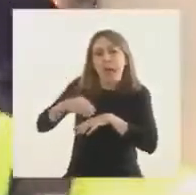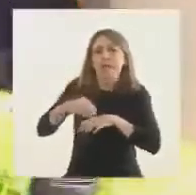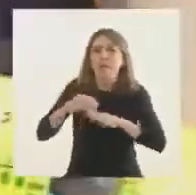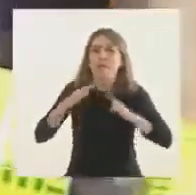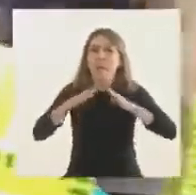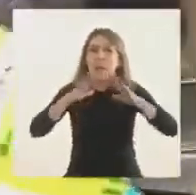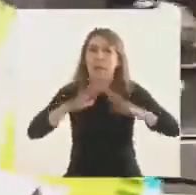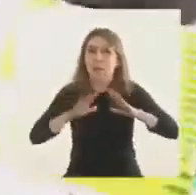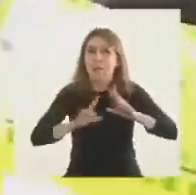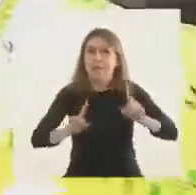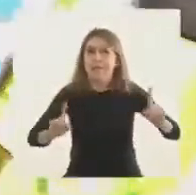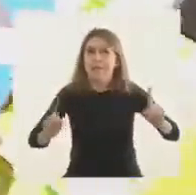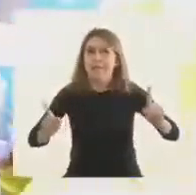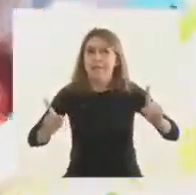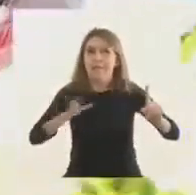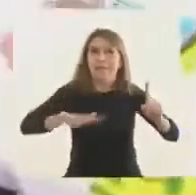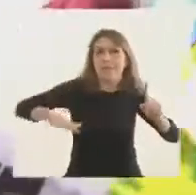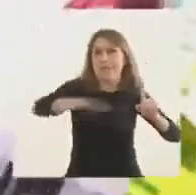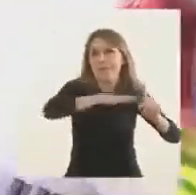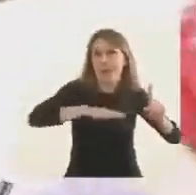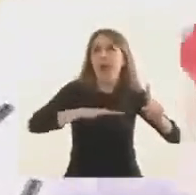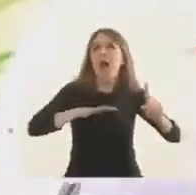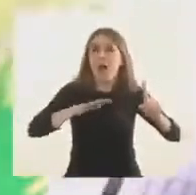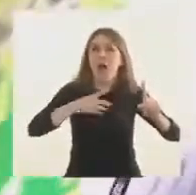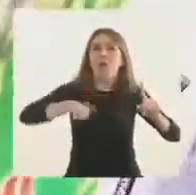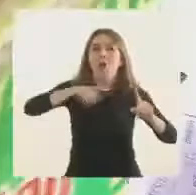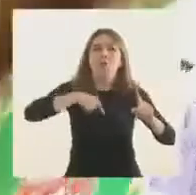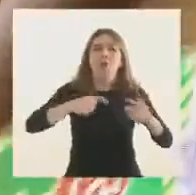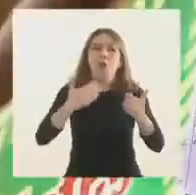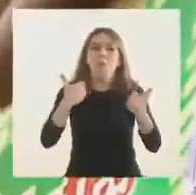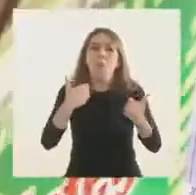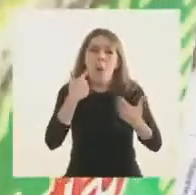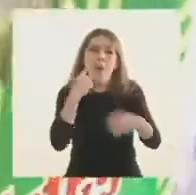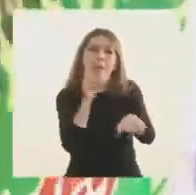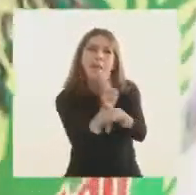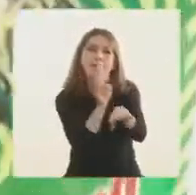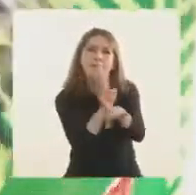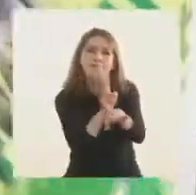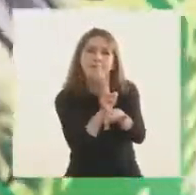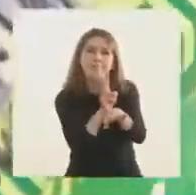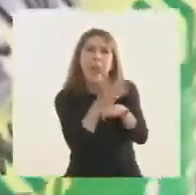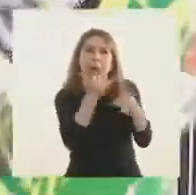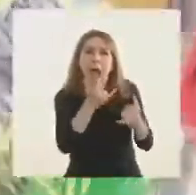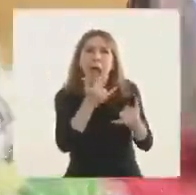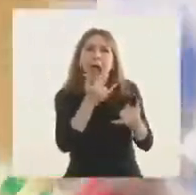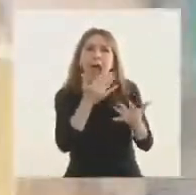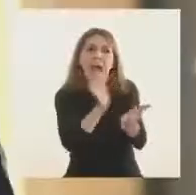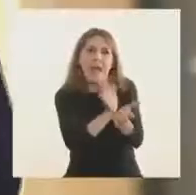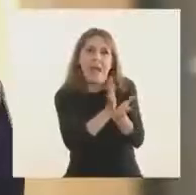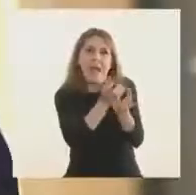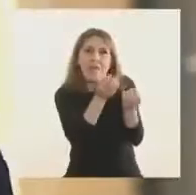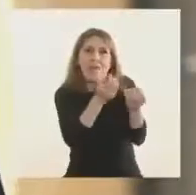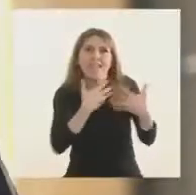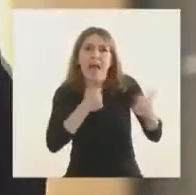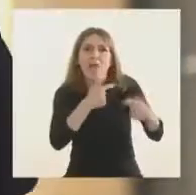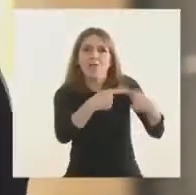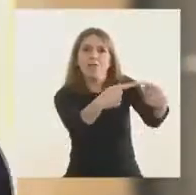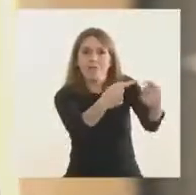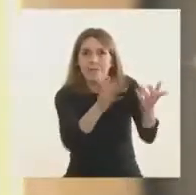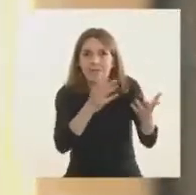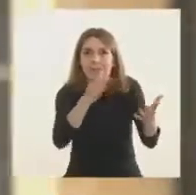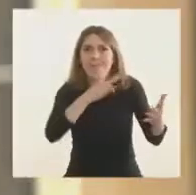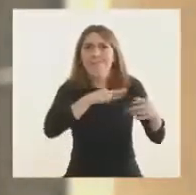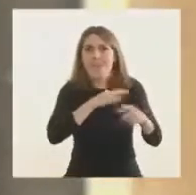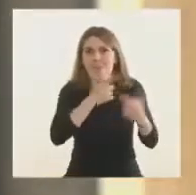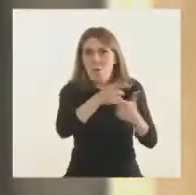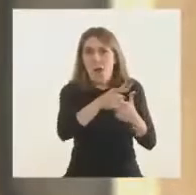que nos permite garantizar la vida de esas personas. Y por mucho que nos cueste, yo les pido